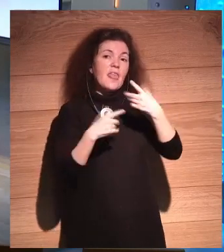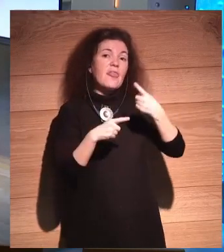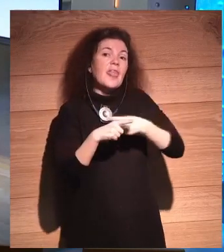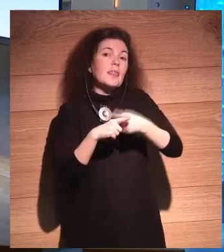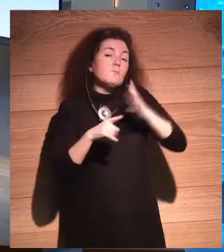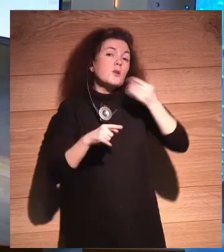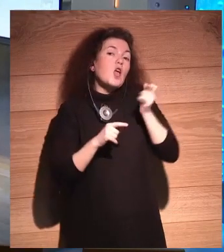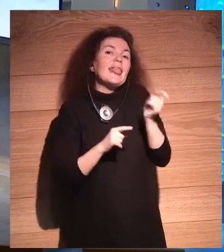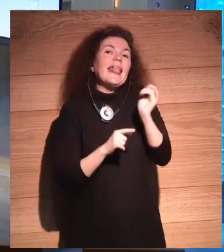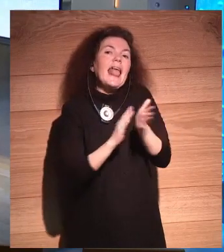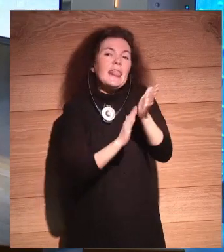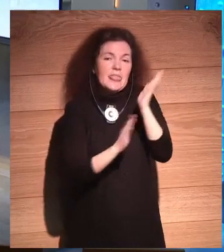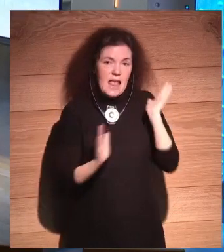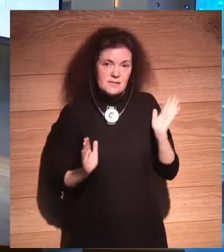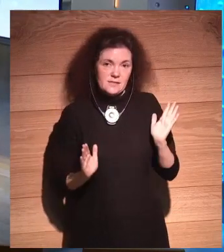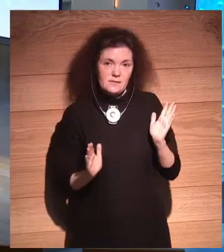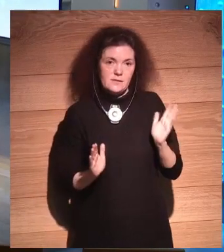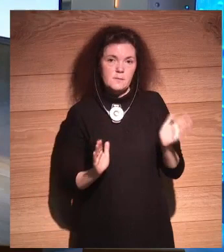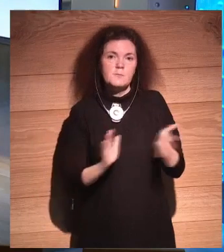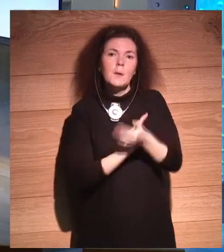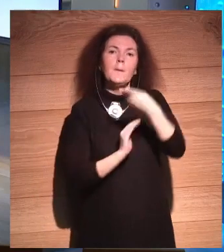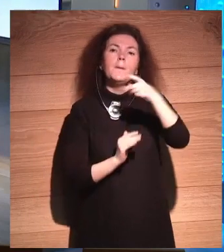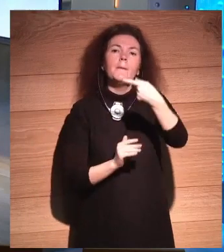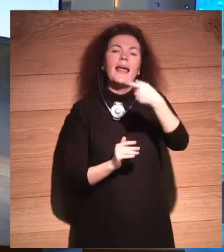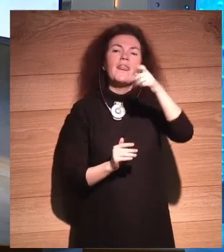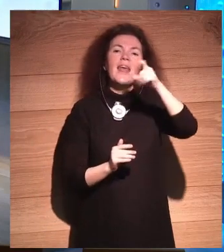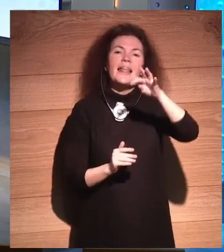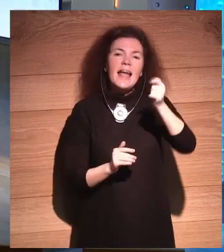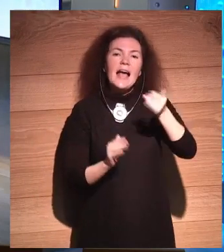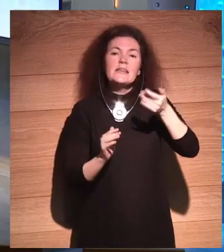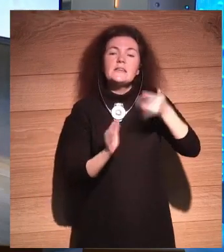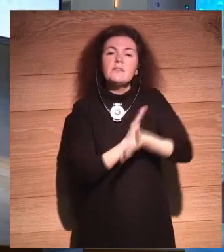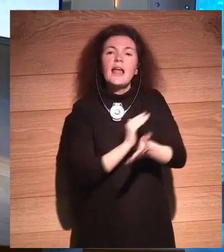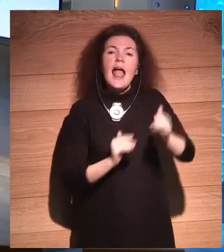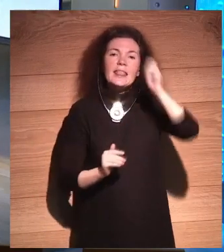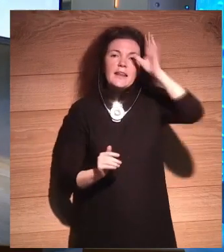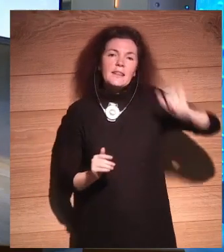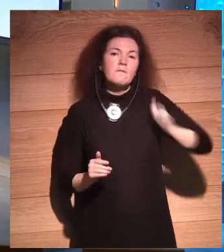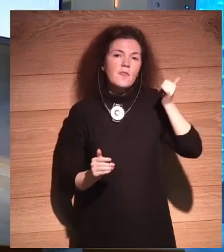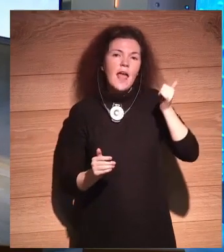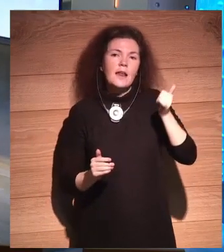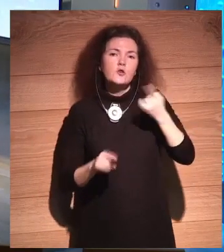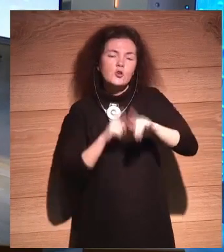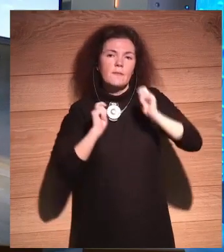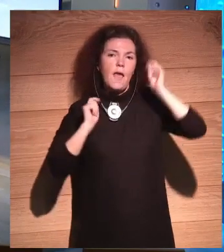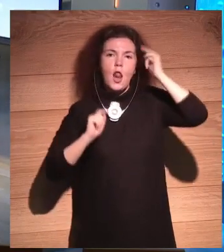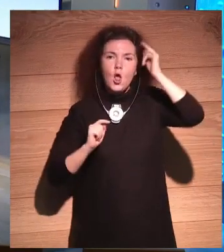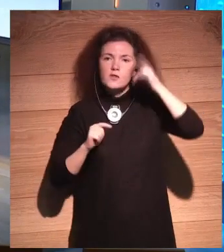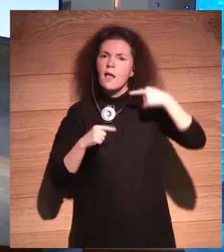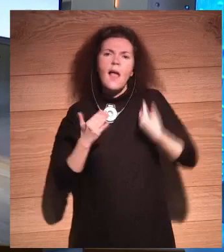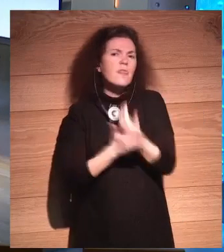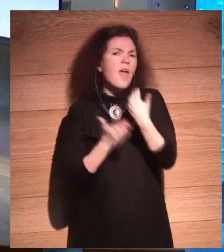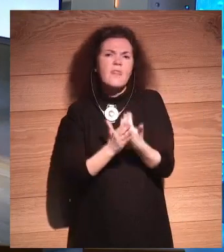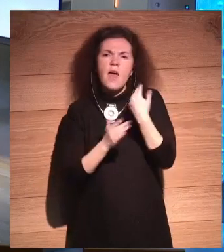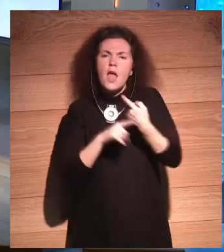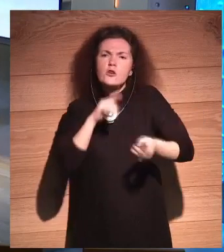pero estas son todas las tendencias. Es decir, el Big Data, la inteligencia artificial, ya es algo que nos vuelve locos. Cada día hay una